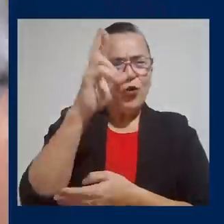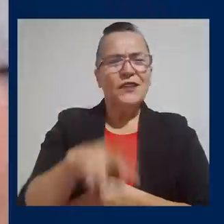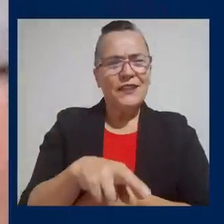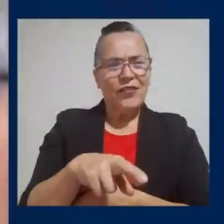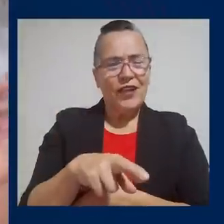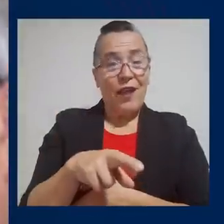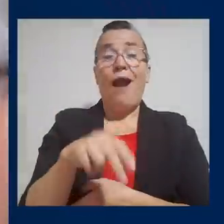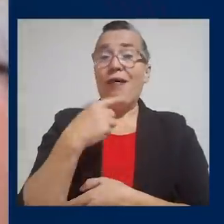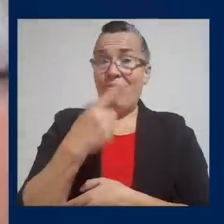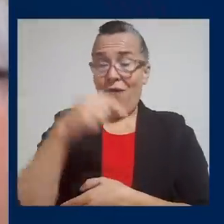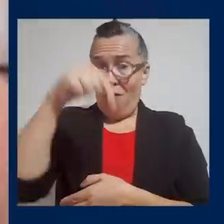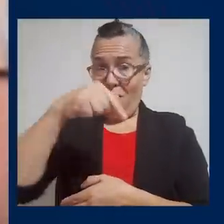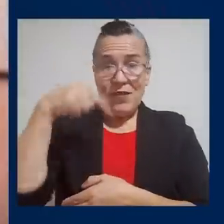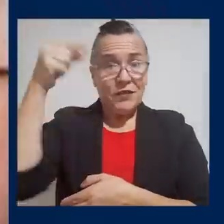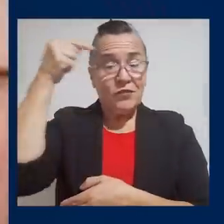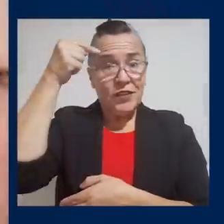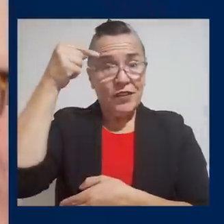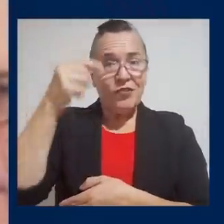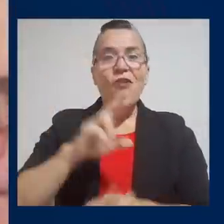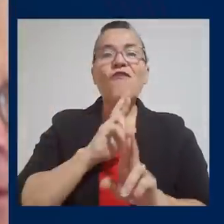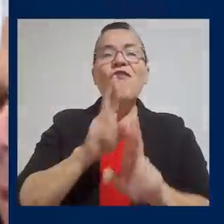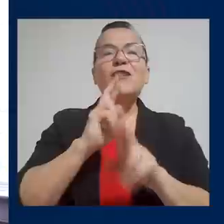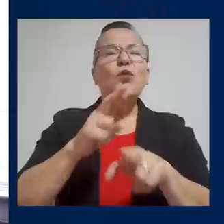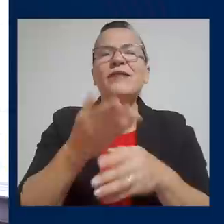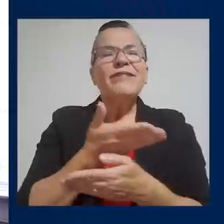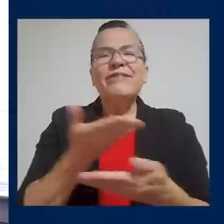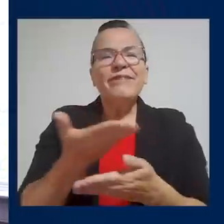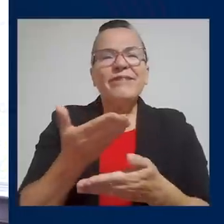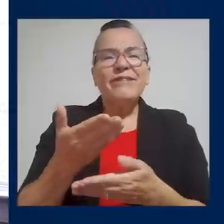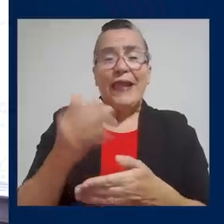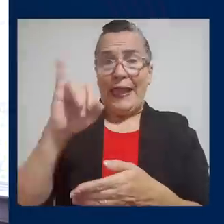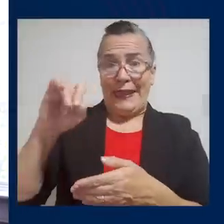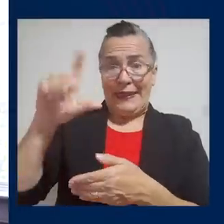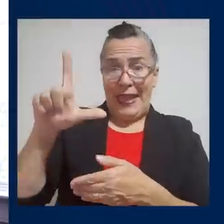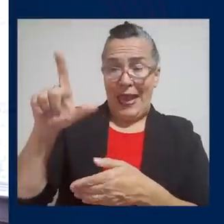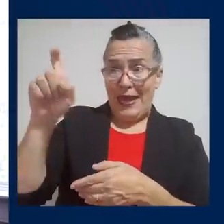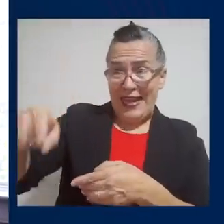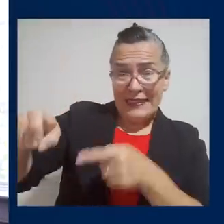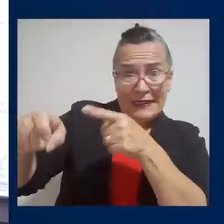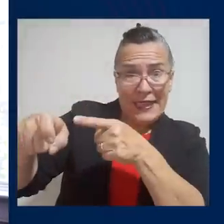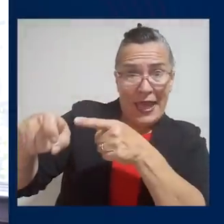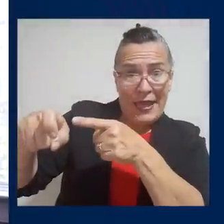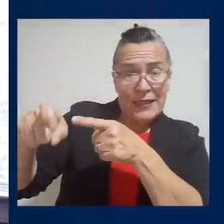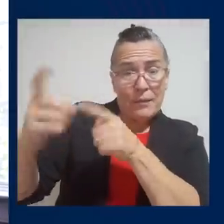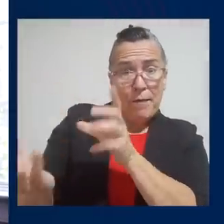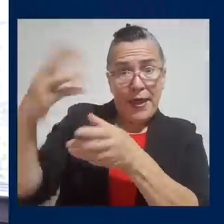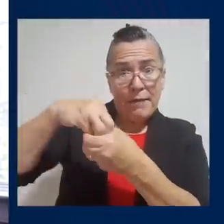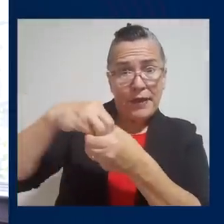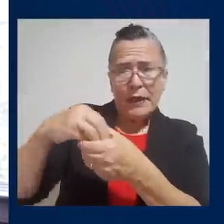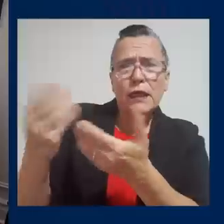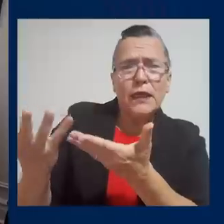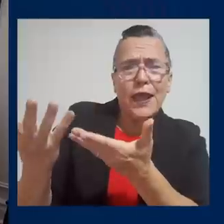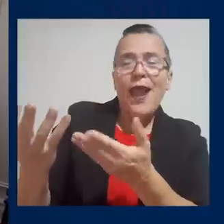Él mencionó que este gobierno ha respondido a las necesidades de Intel para invertir